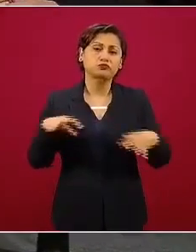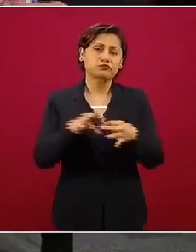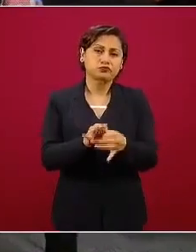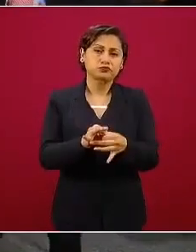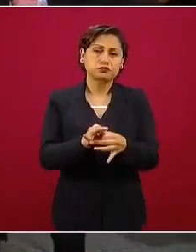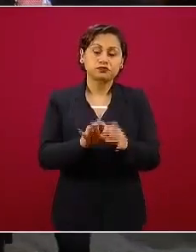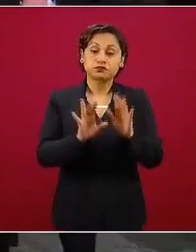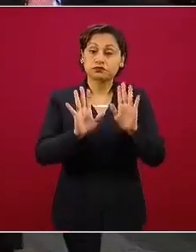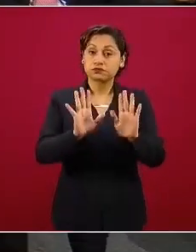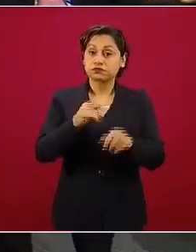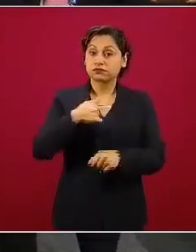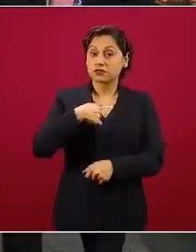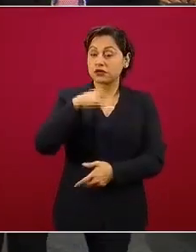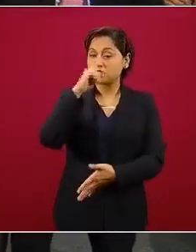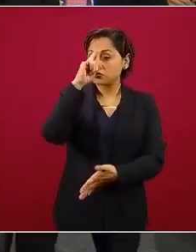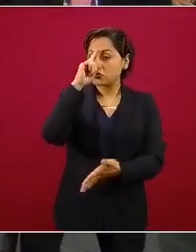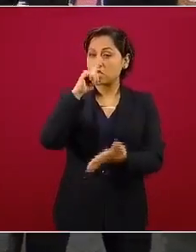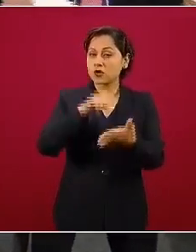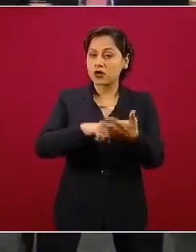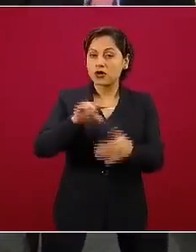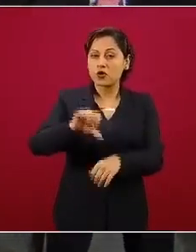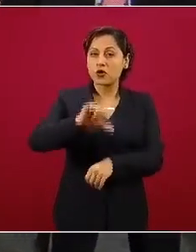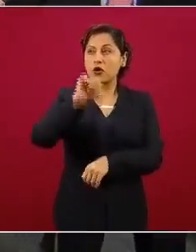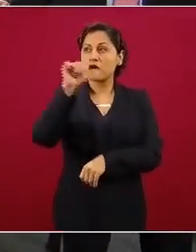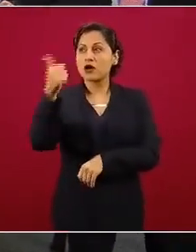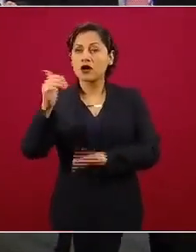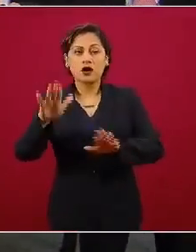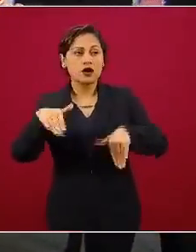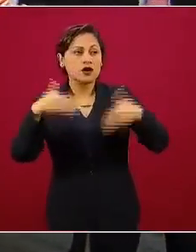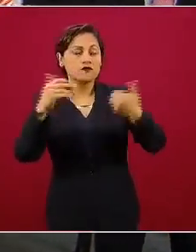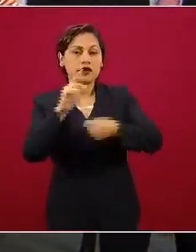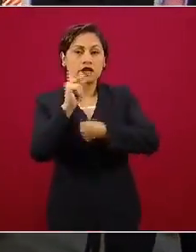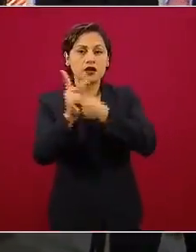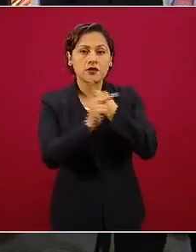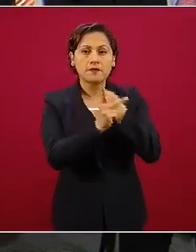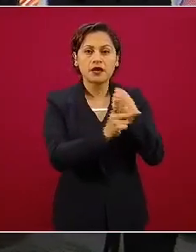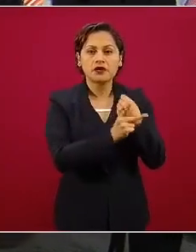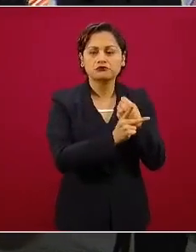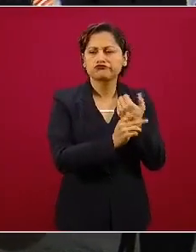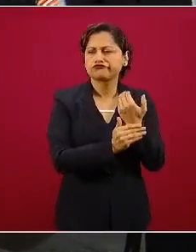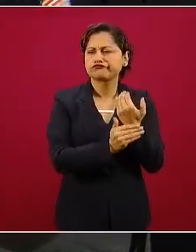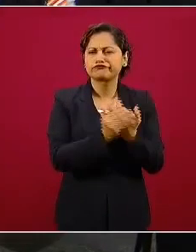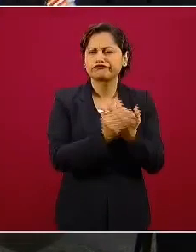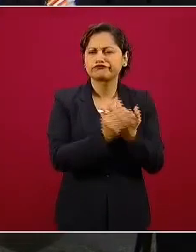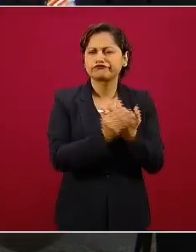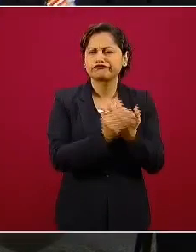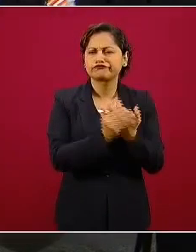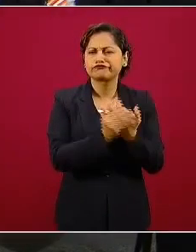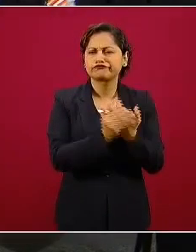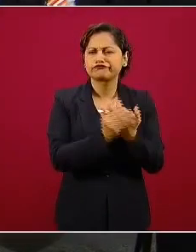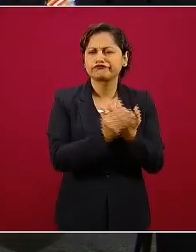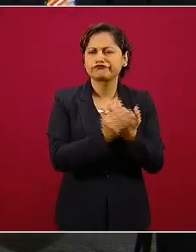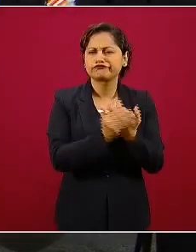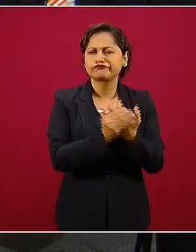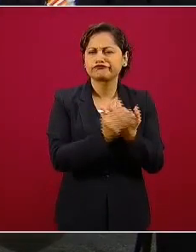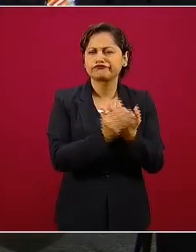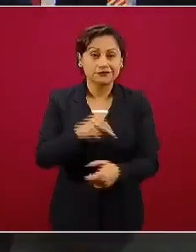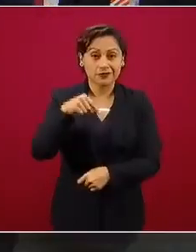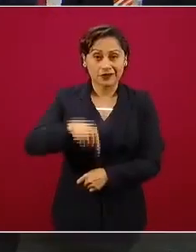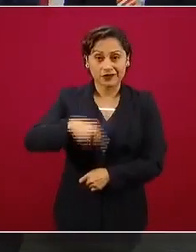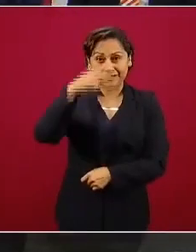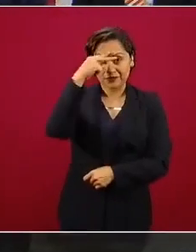se llega o se llegó a un acuerdo como el que se logró